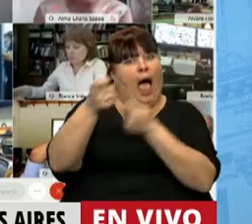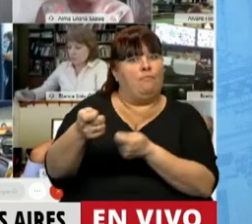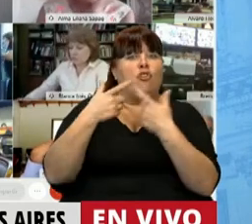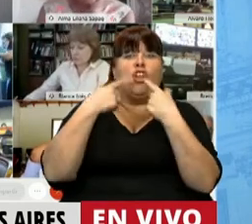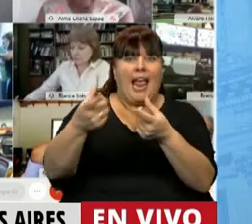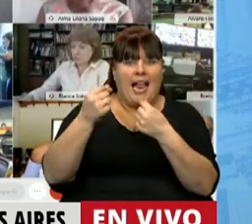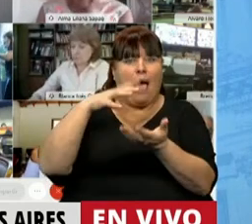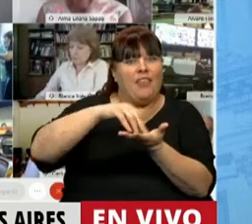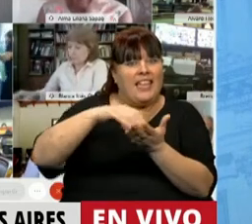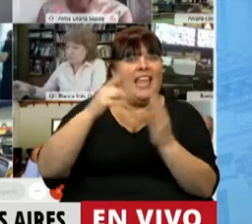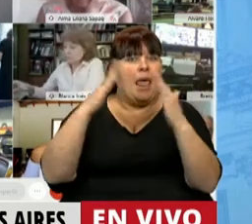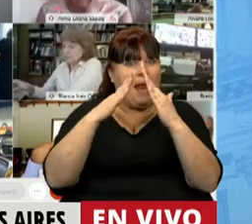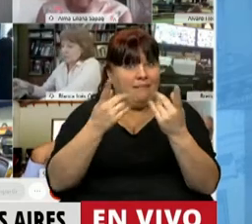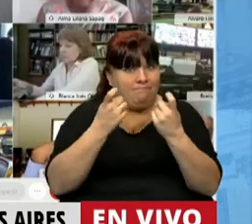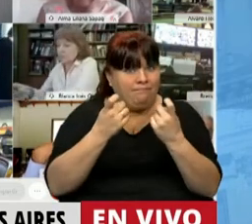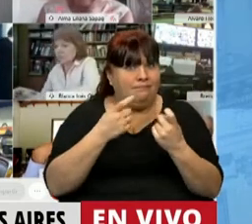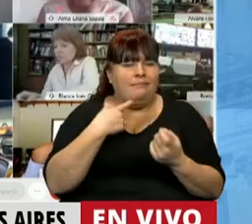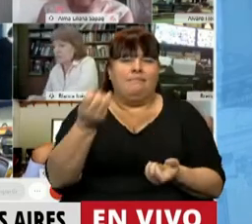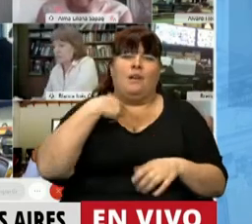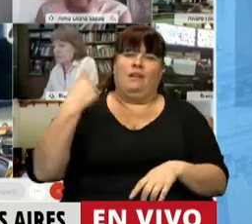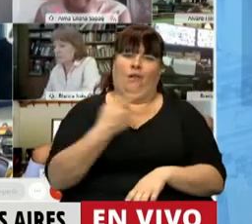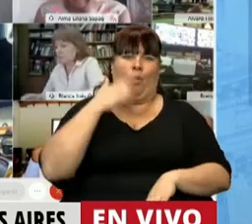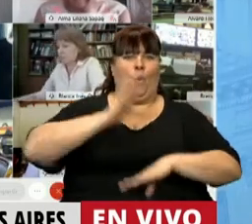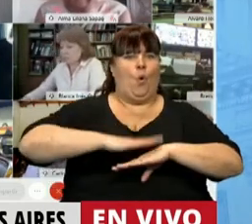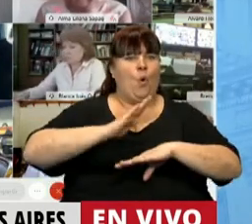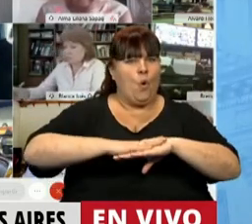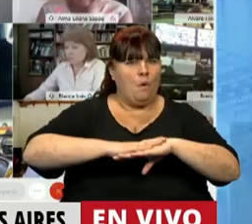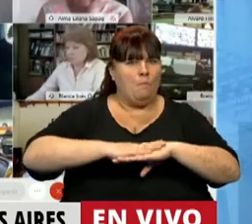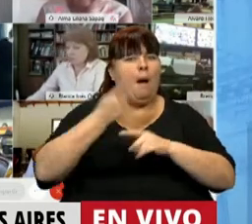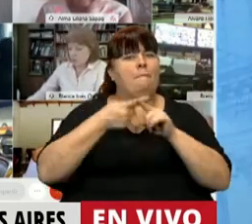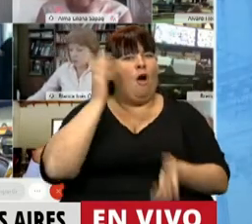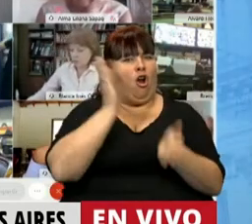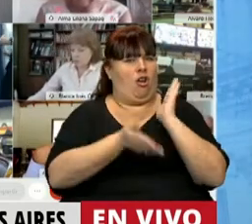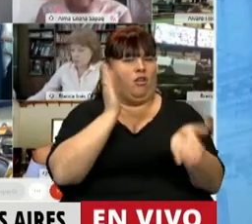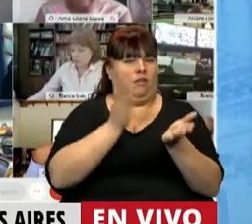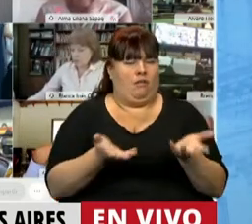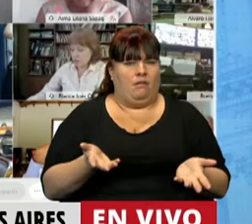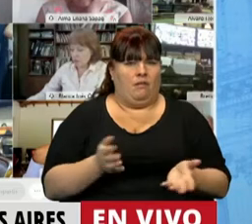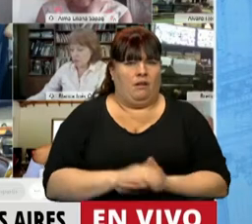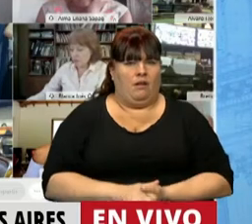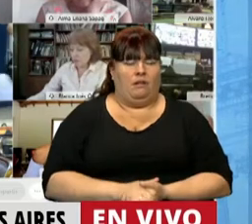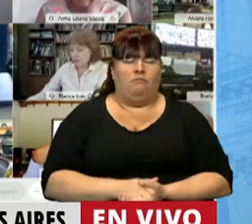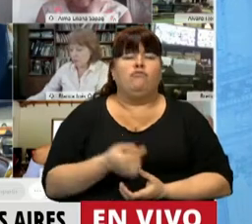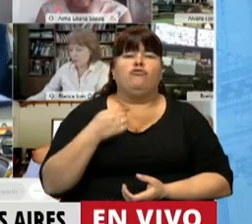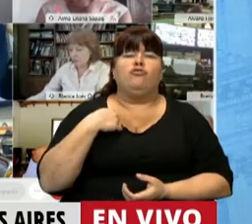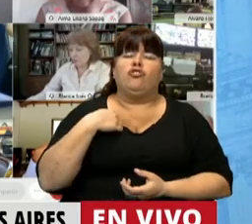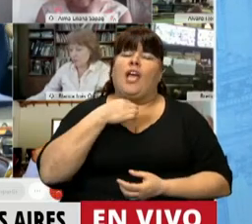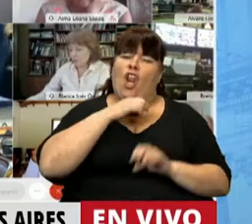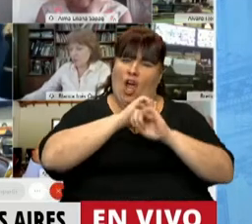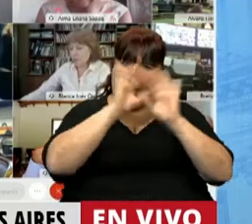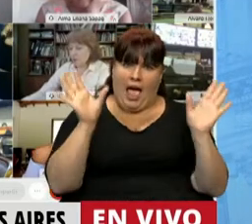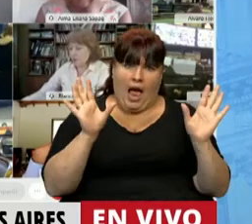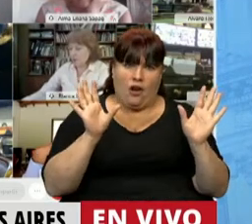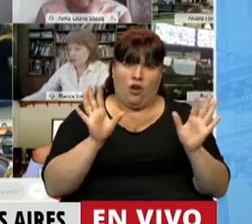el reclamo por la tierra y la vivienda como responsables de la represión. Y yo quiero ser muy